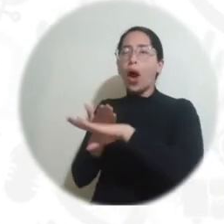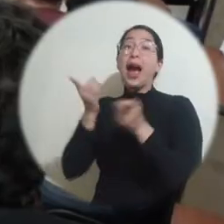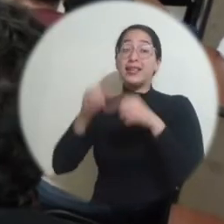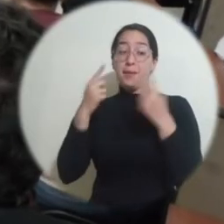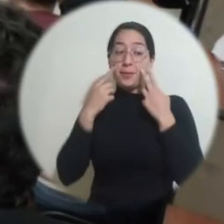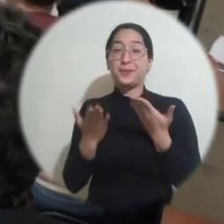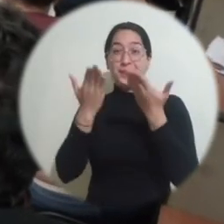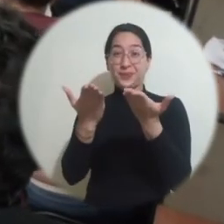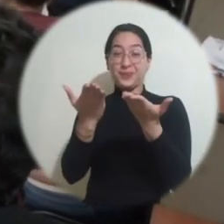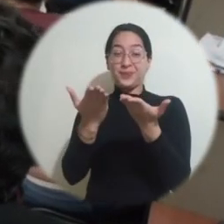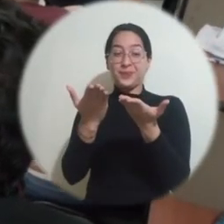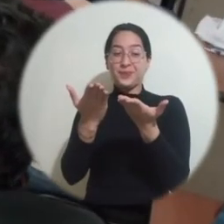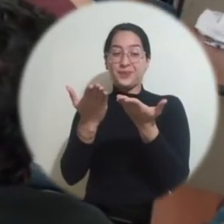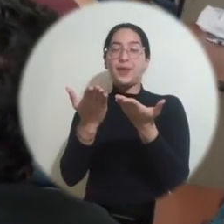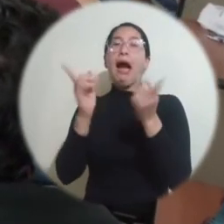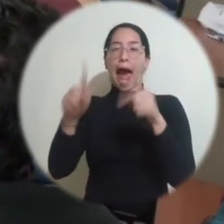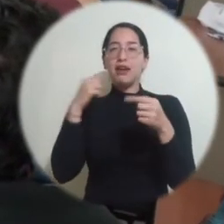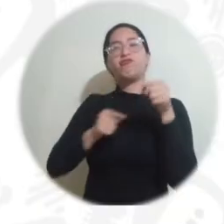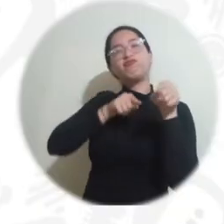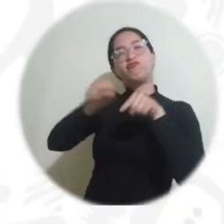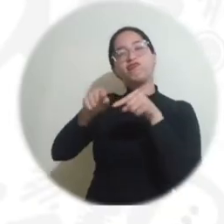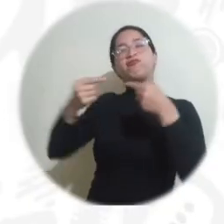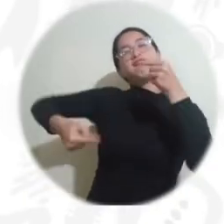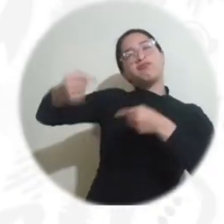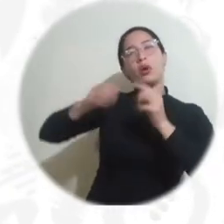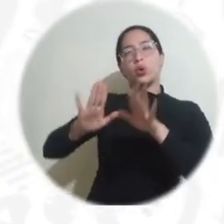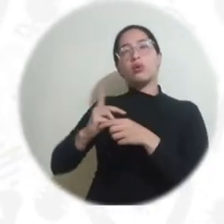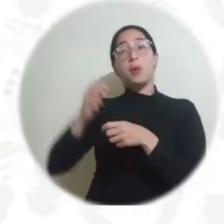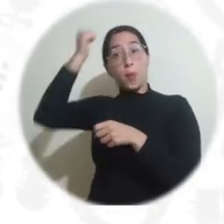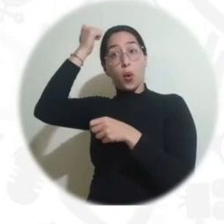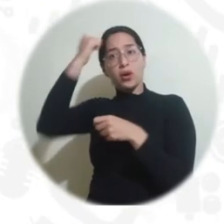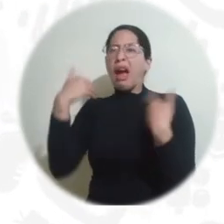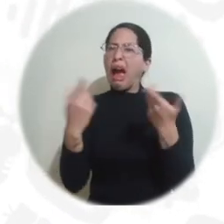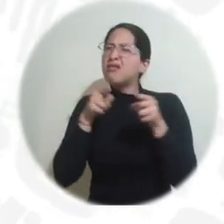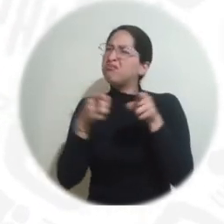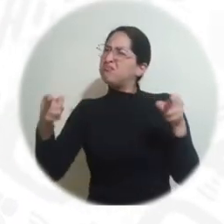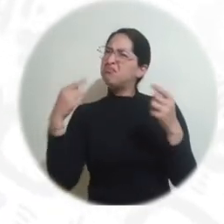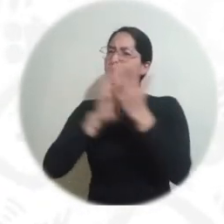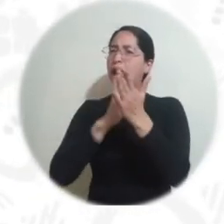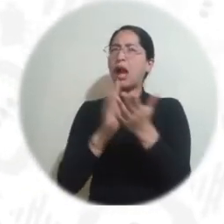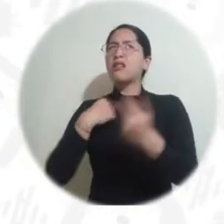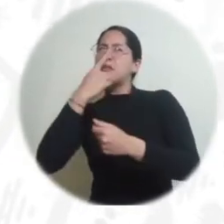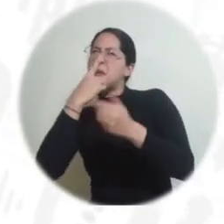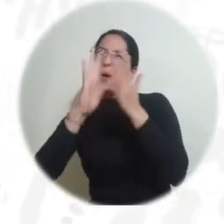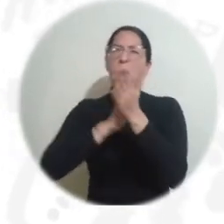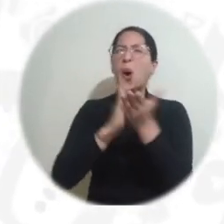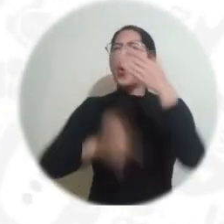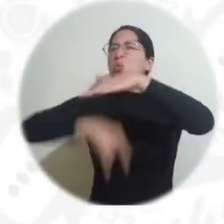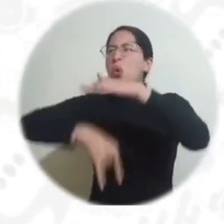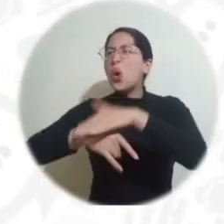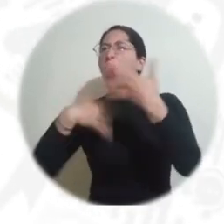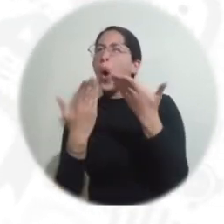perfil. Asimismo se encuentra habilitado el portal web concursodocente2022.unimagdalena.edu.co